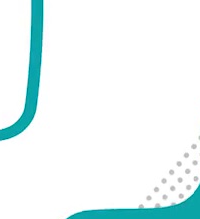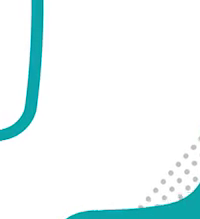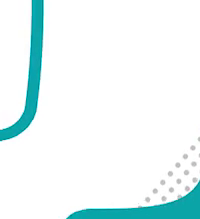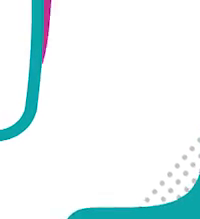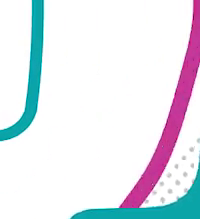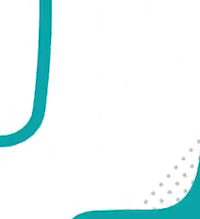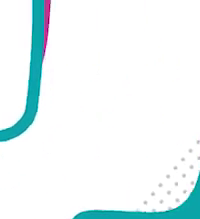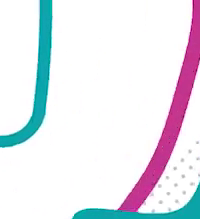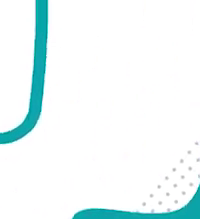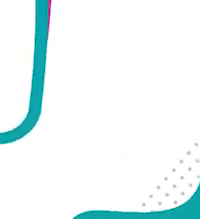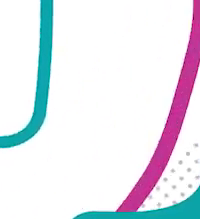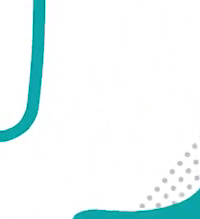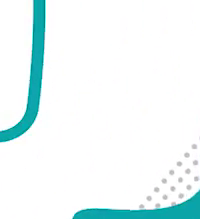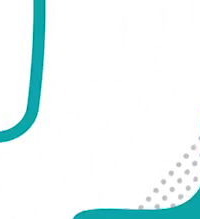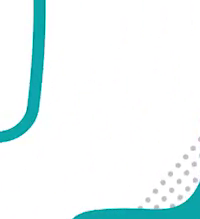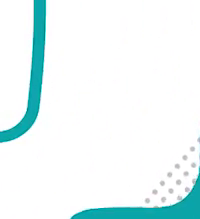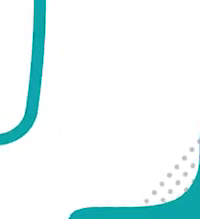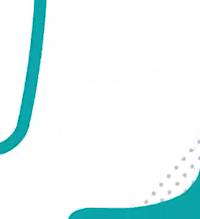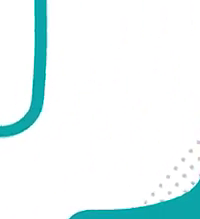La vida te va a poner